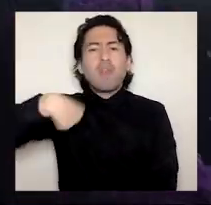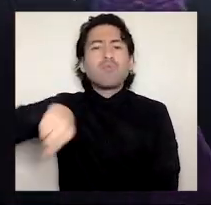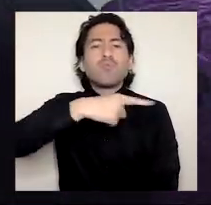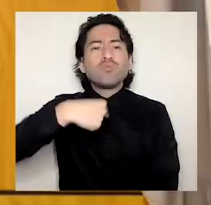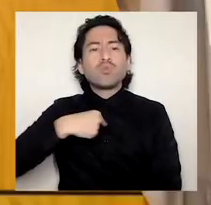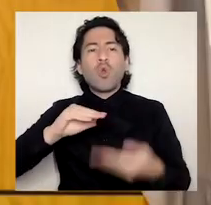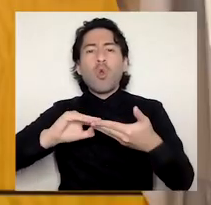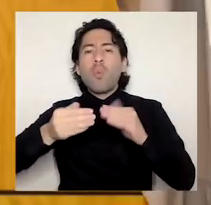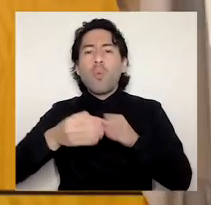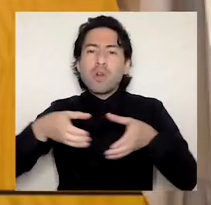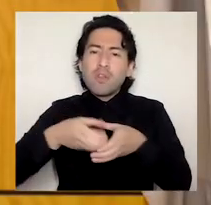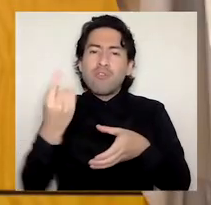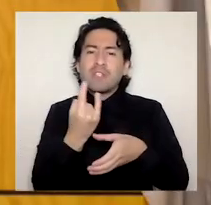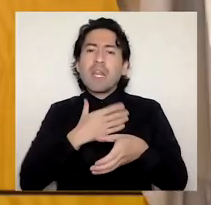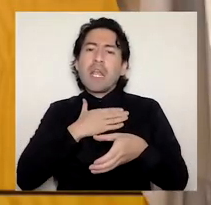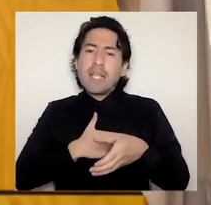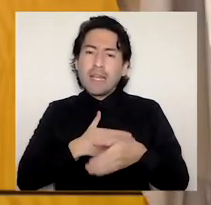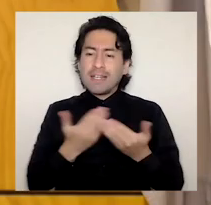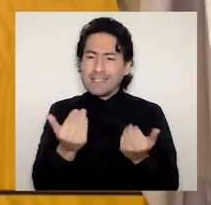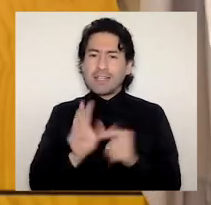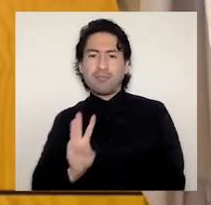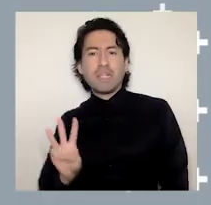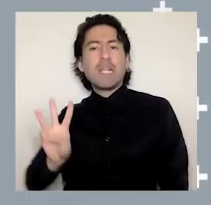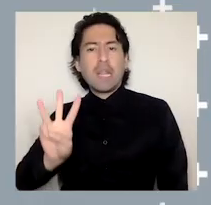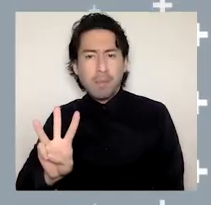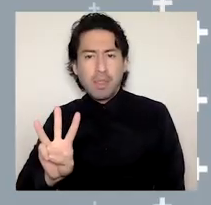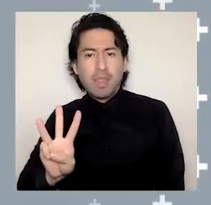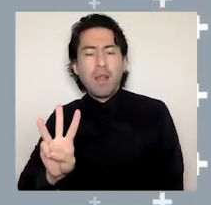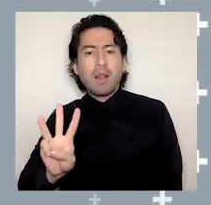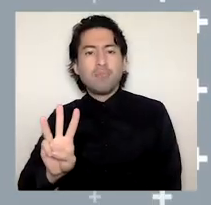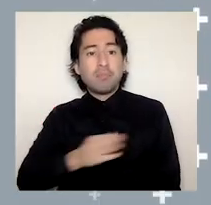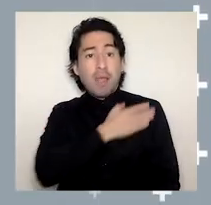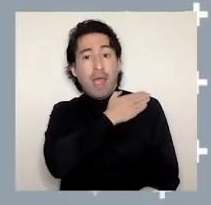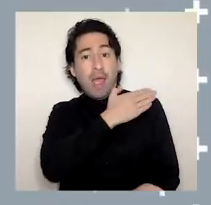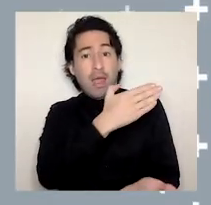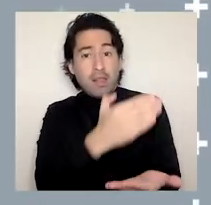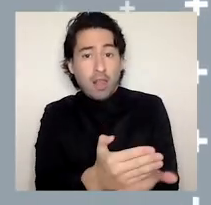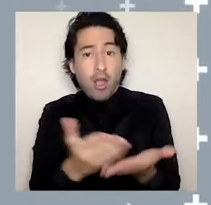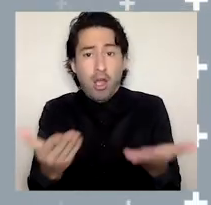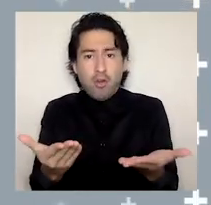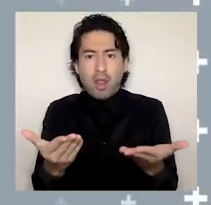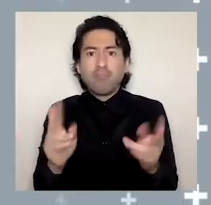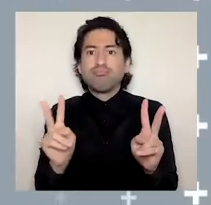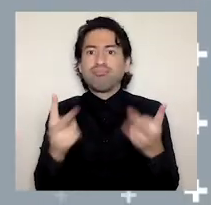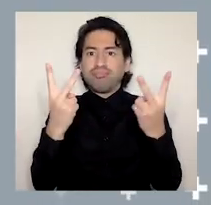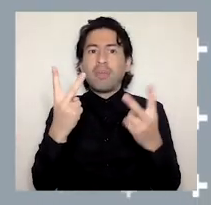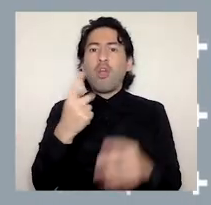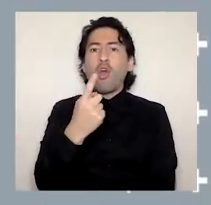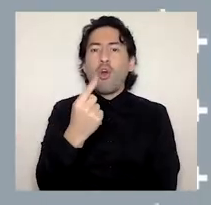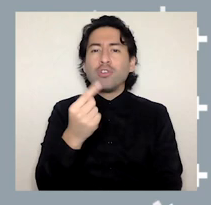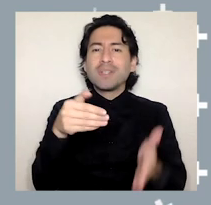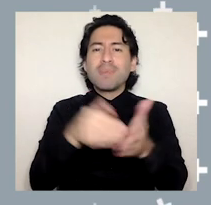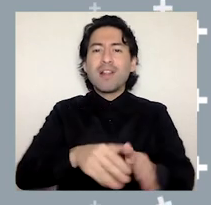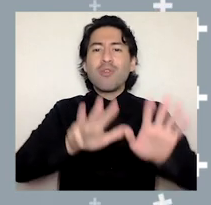A la fecha de esta cuenta pública, contamos con 11.919 estudiantes de pregrado